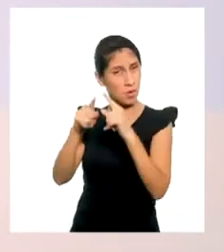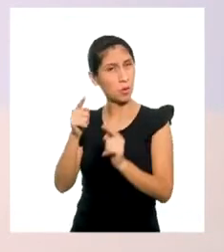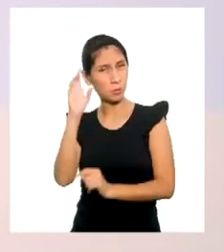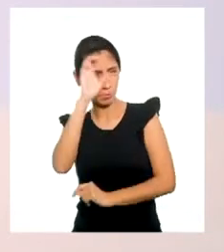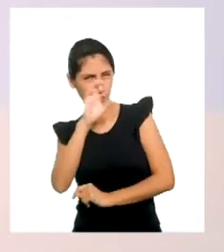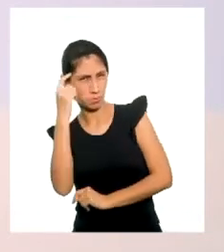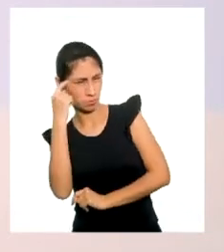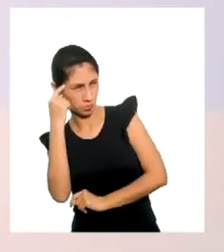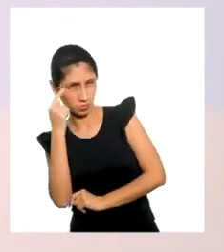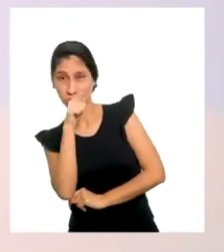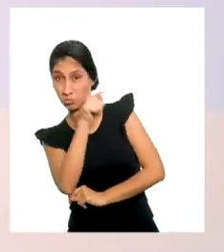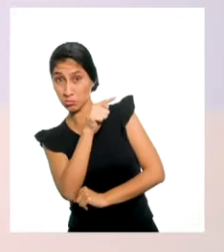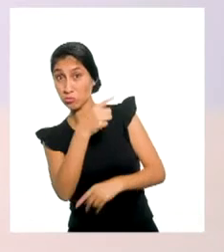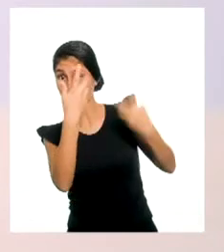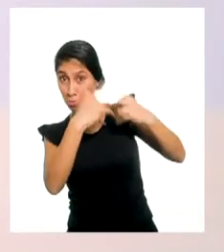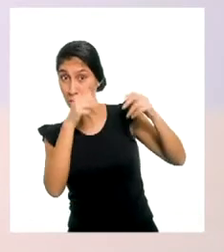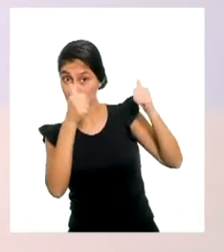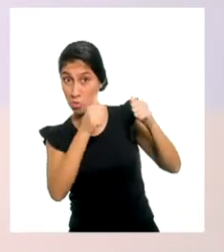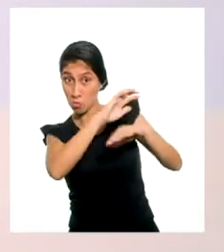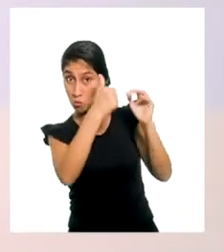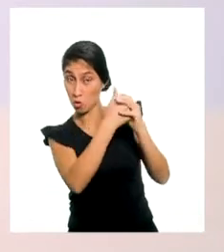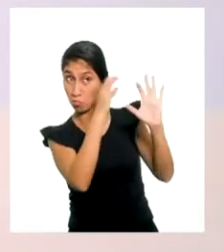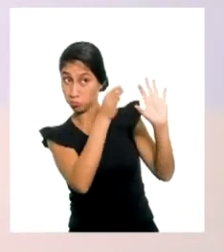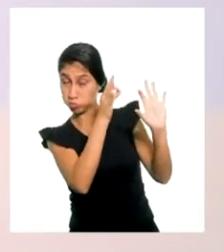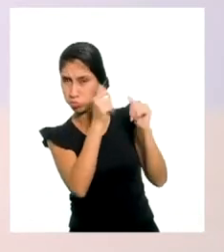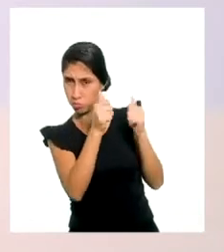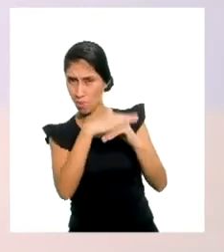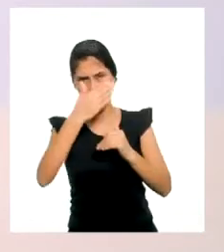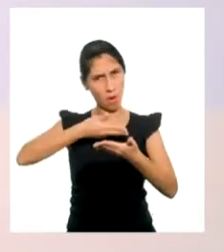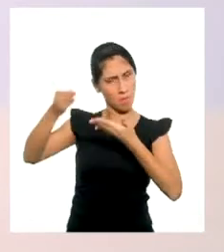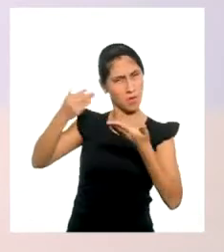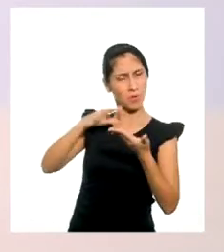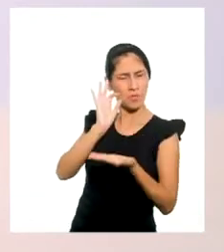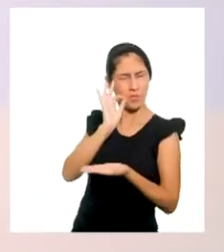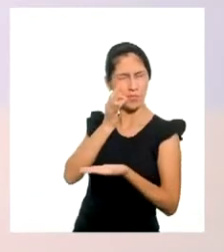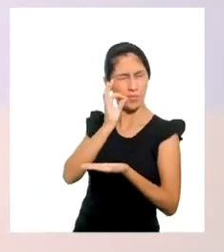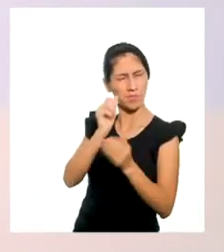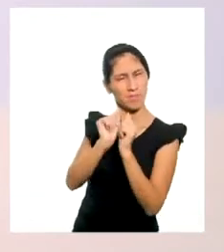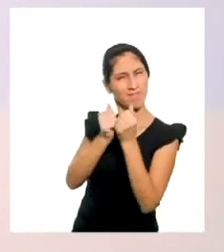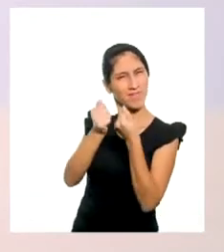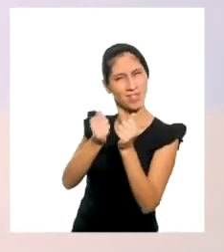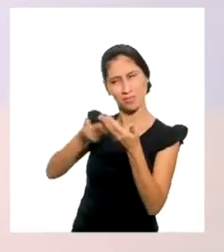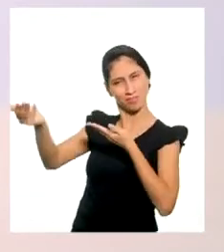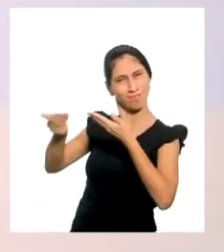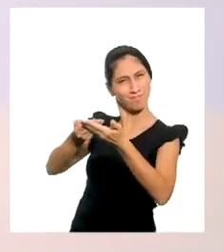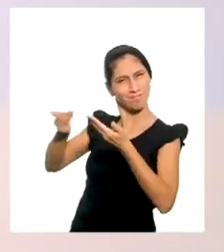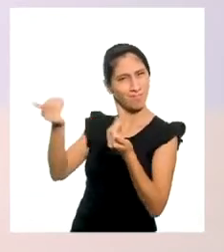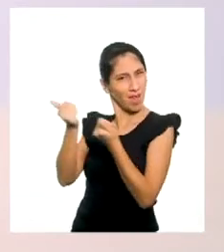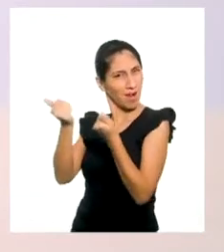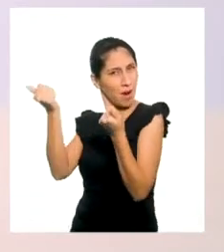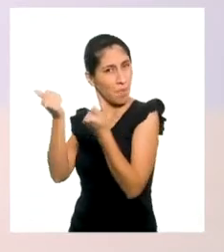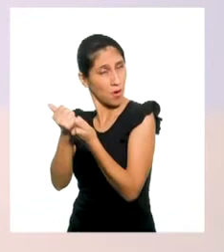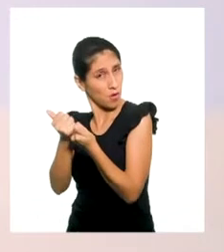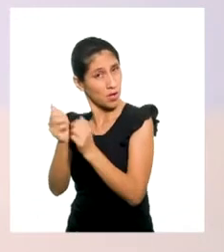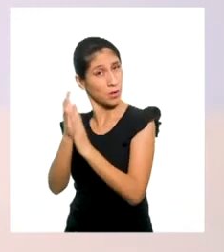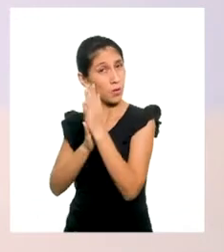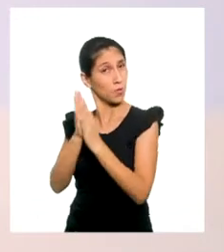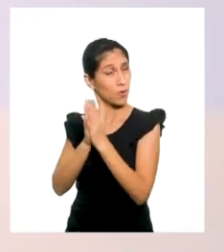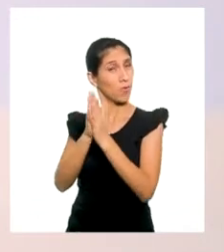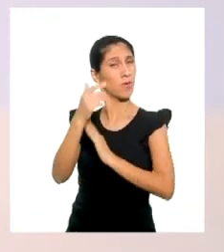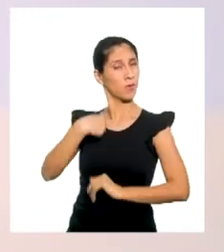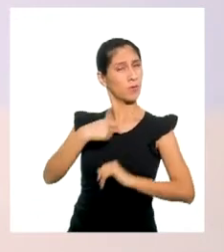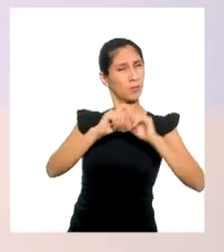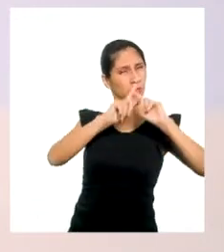bioseguridad para enviar mis ricos sándwiches. Para apoyar nuevos emprendimientos como el mío, he